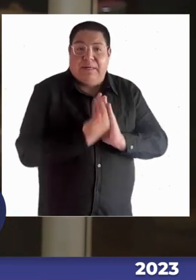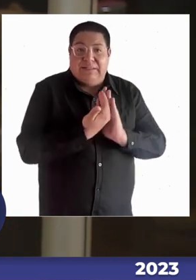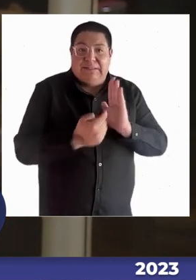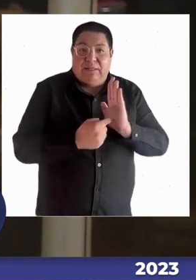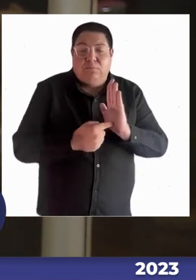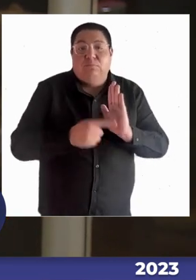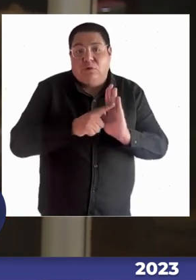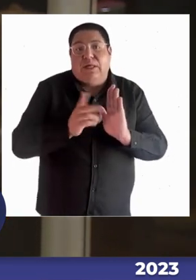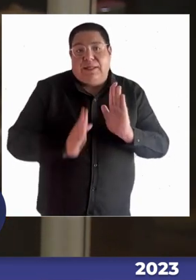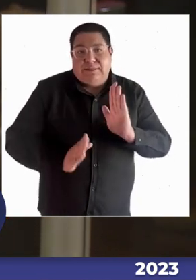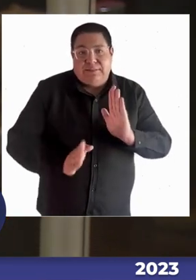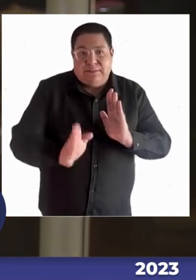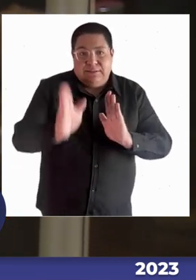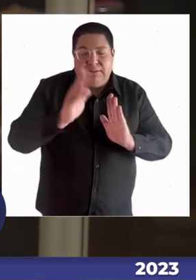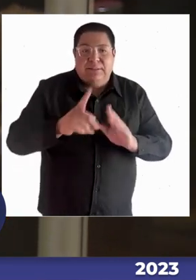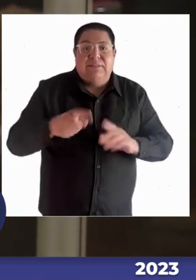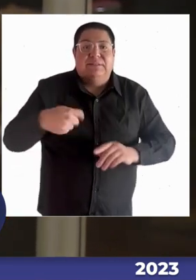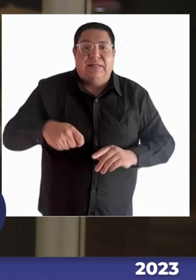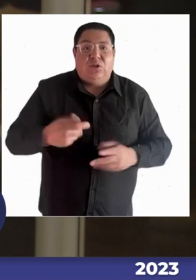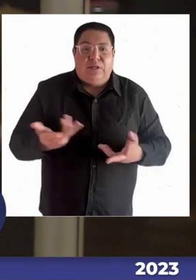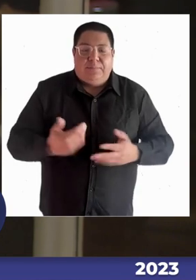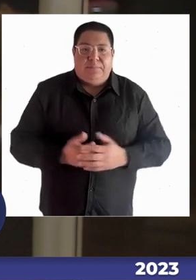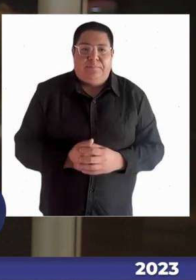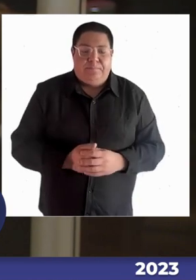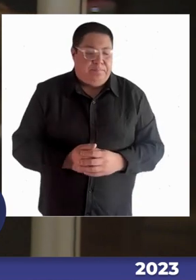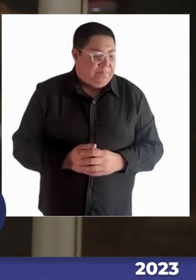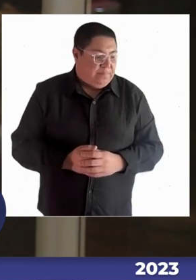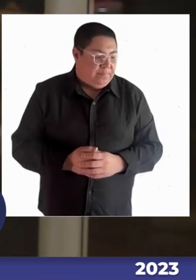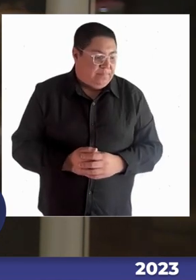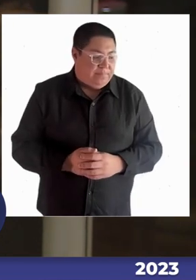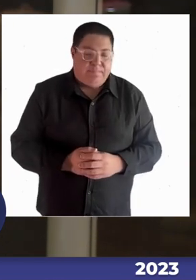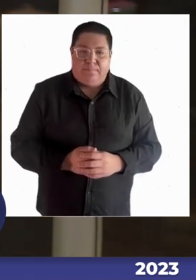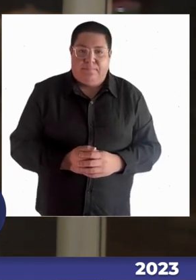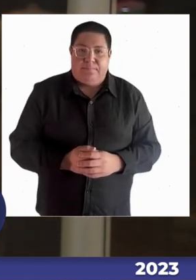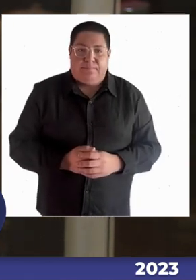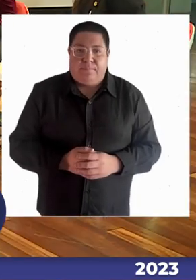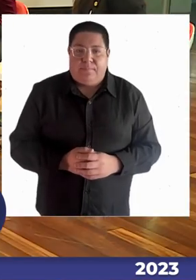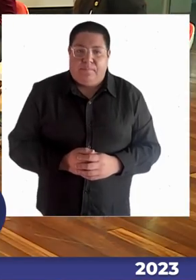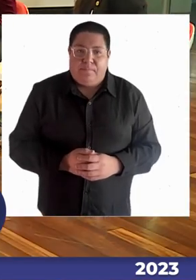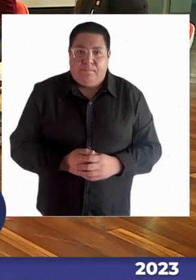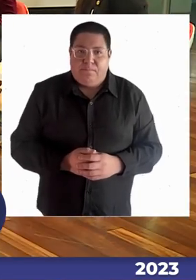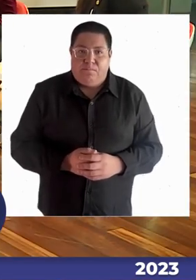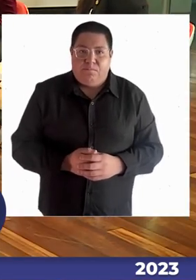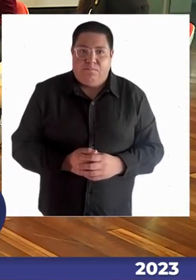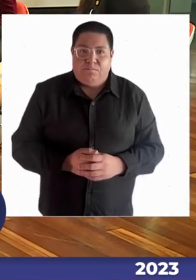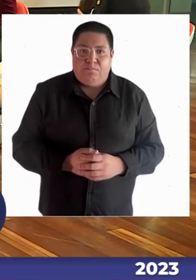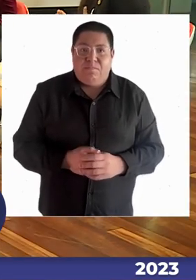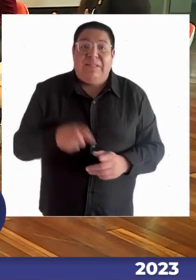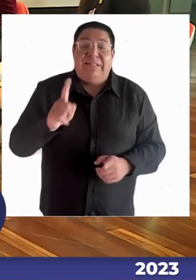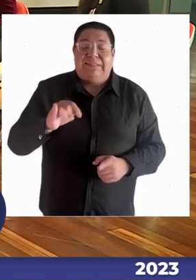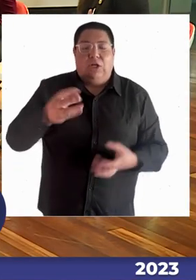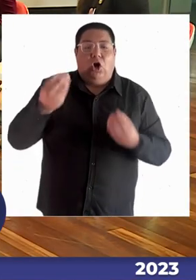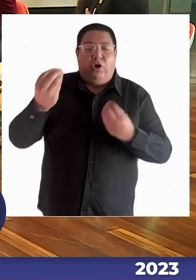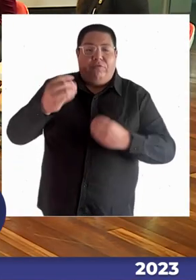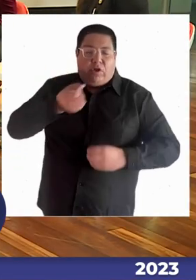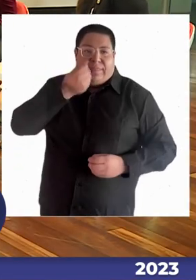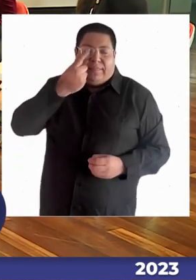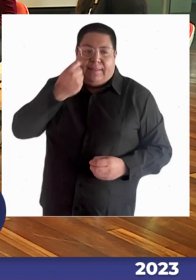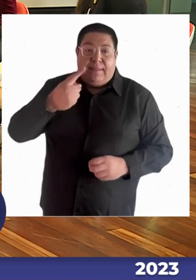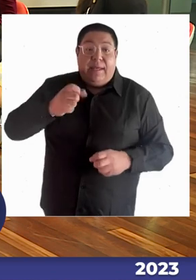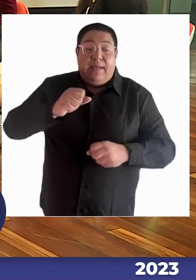interés del Senado y de la Cámara. De todas maneras, claramente el compromiso se mantiene. Entendemos que hoy día